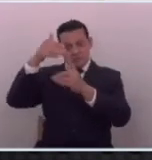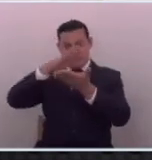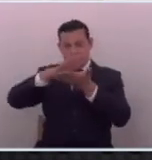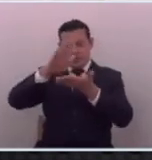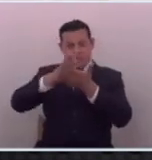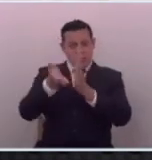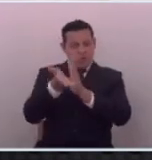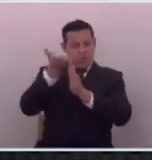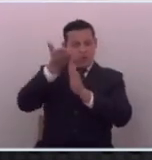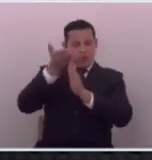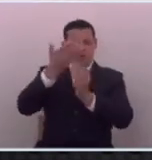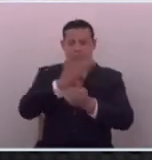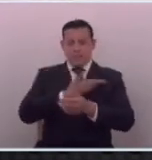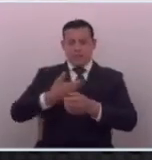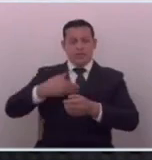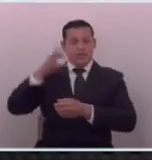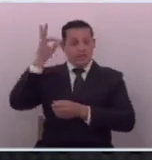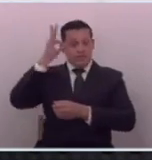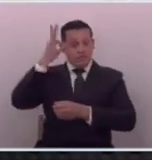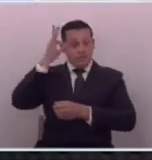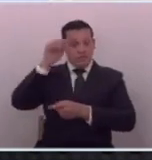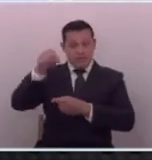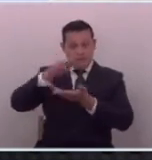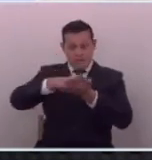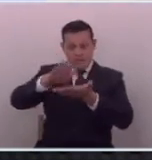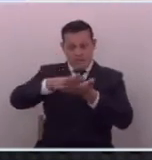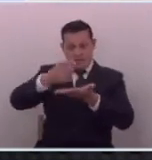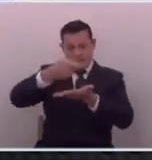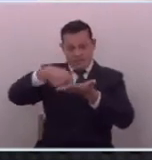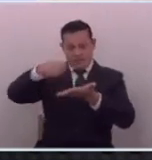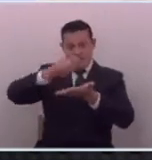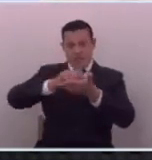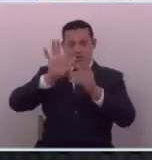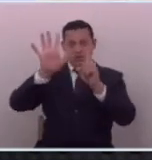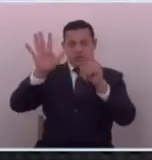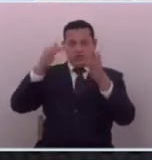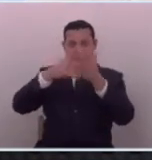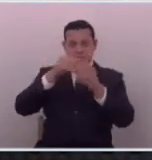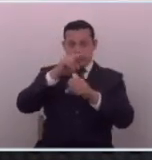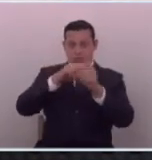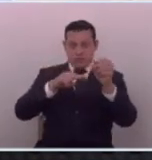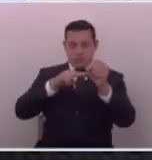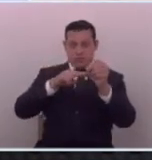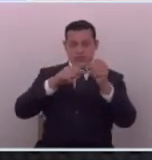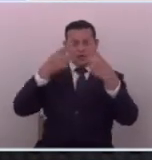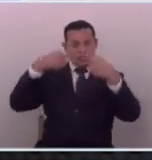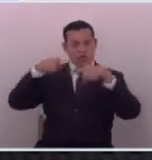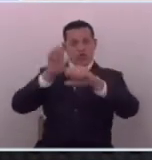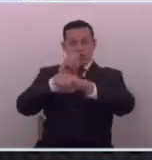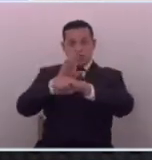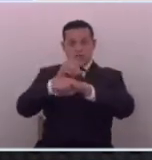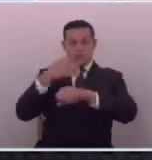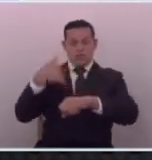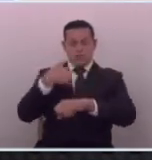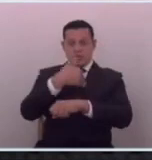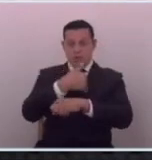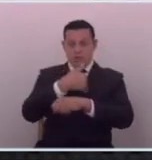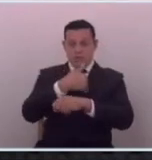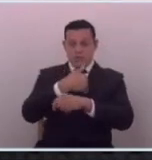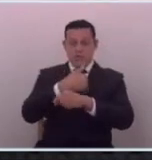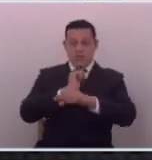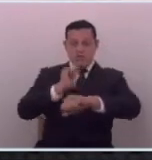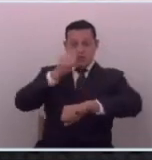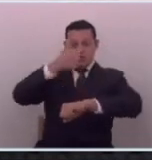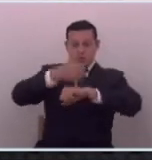sueldos con Mauricio Funes ahí están un montón de recibos firmados de seis mil pesos fue consejero ministro viene